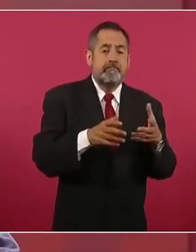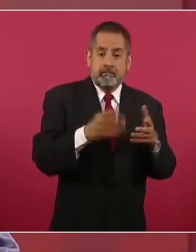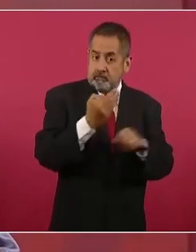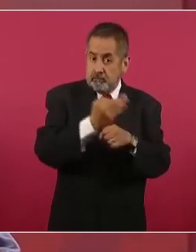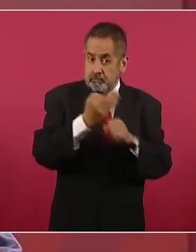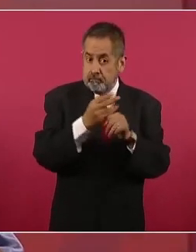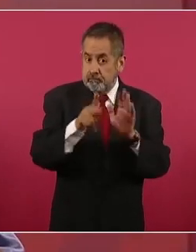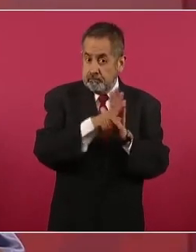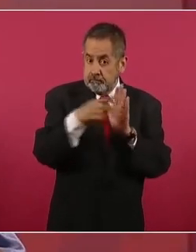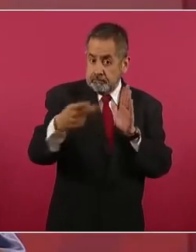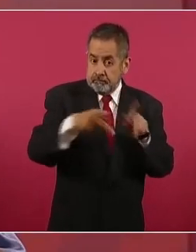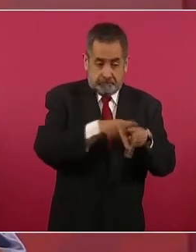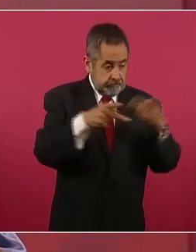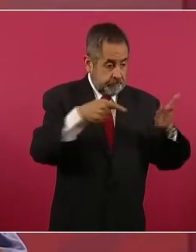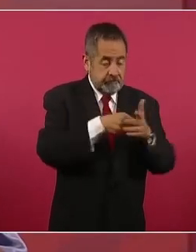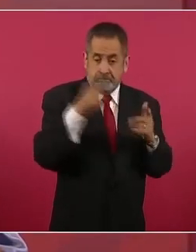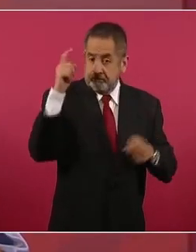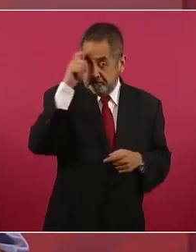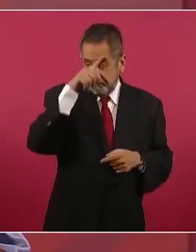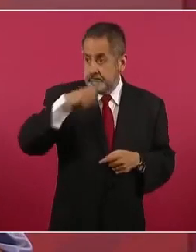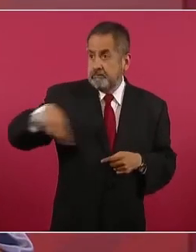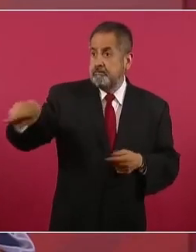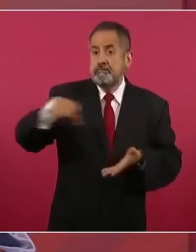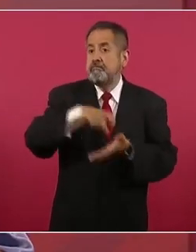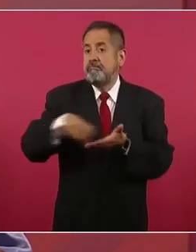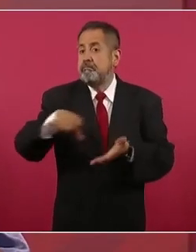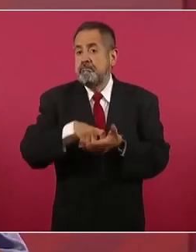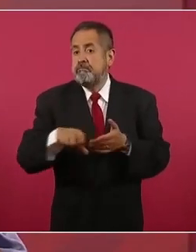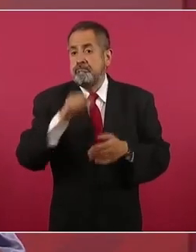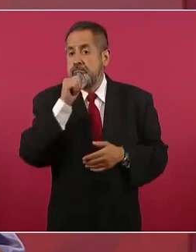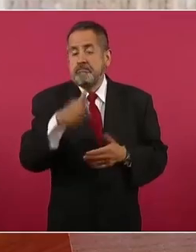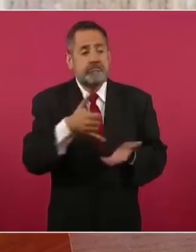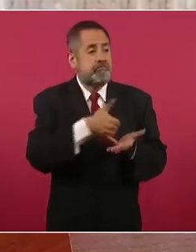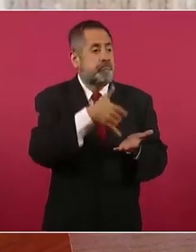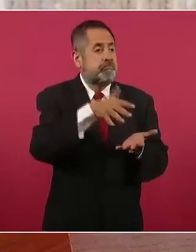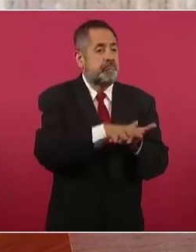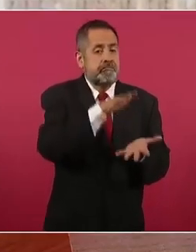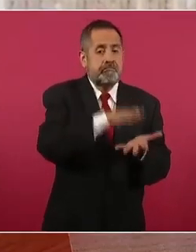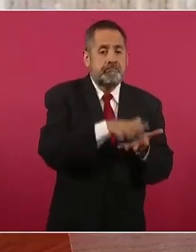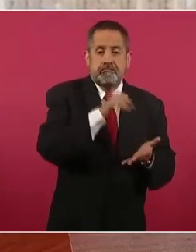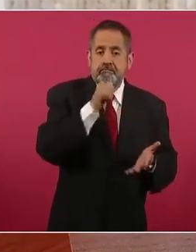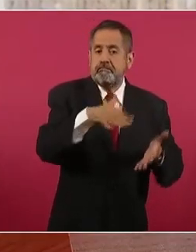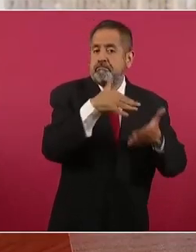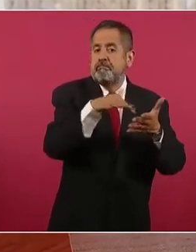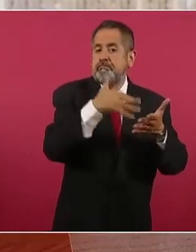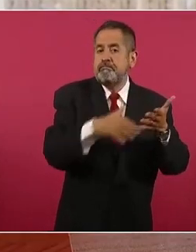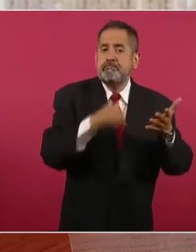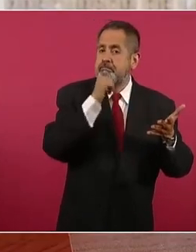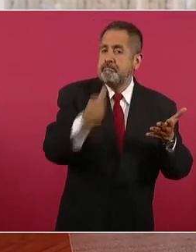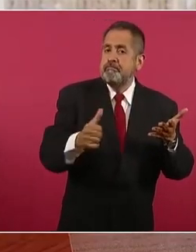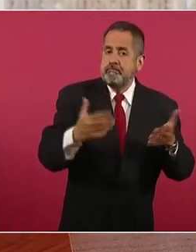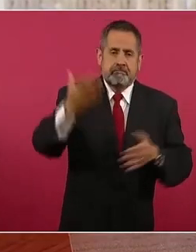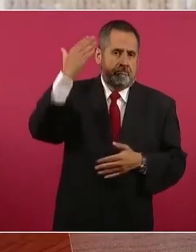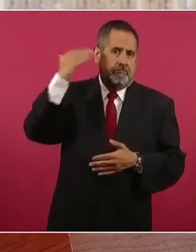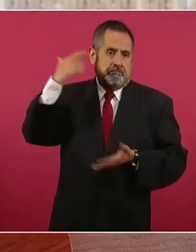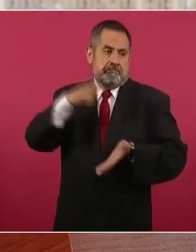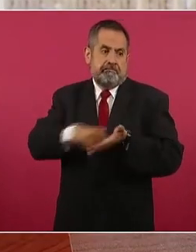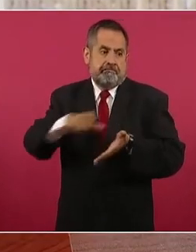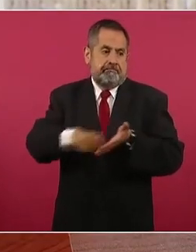muy difícil porque ya no se lee el periódico como antes.